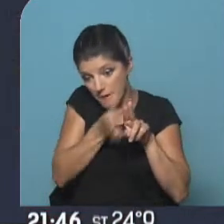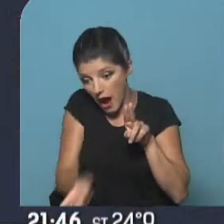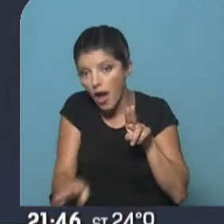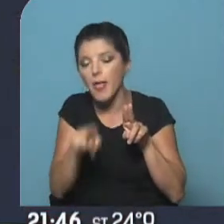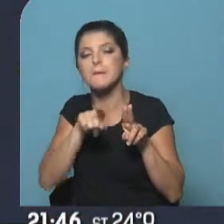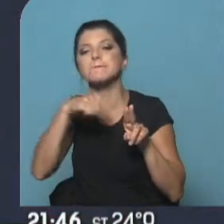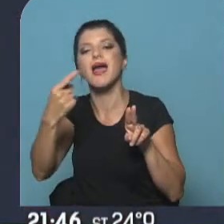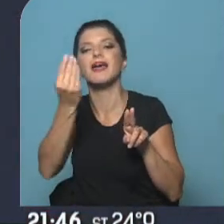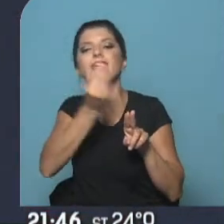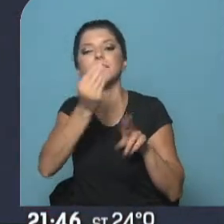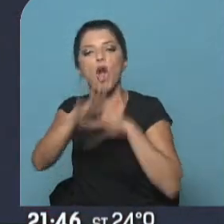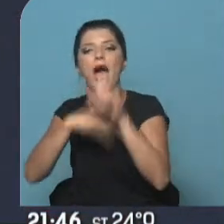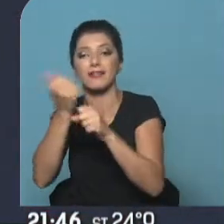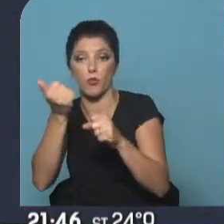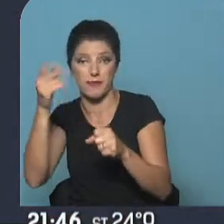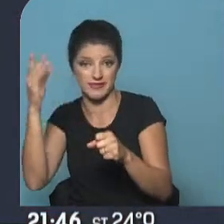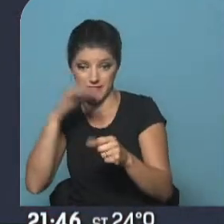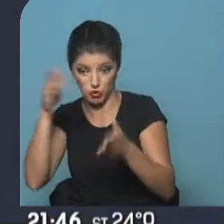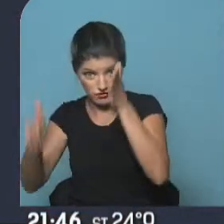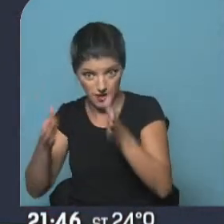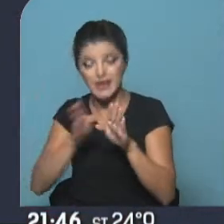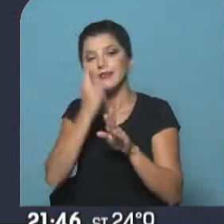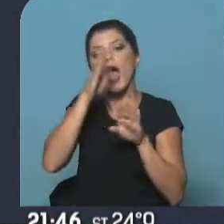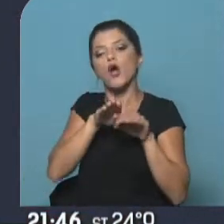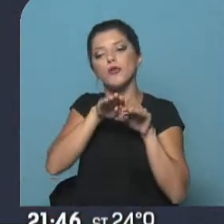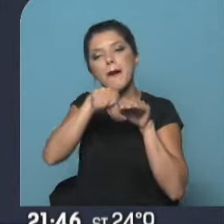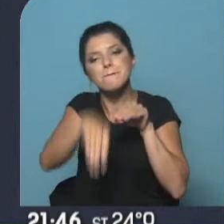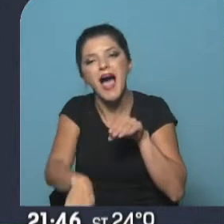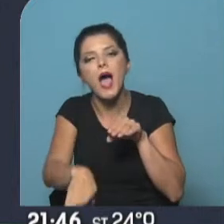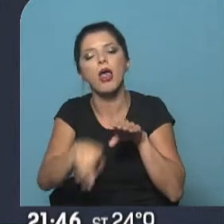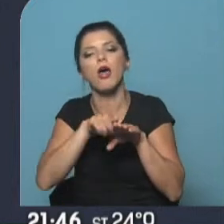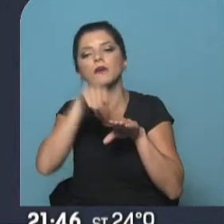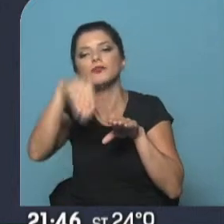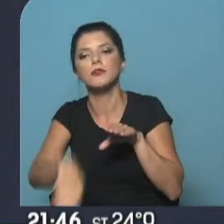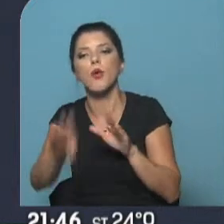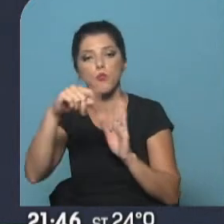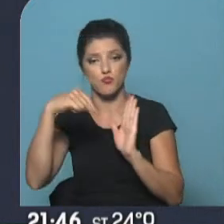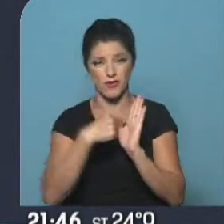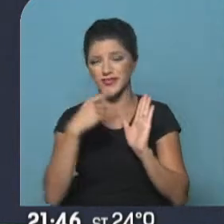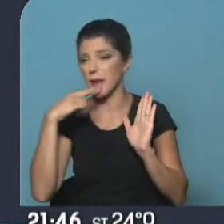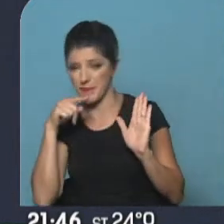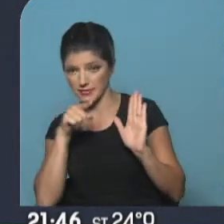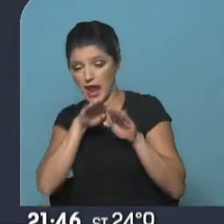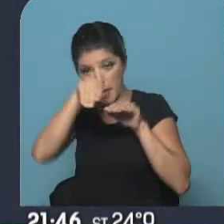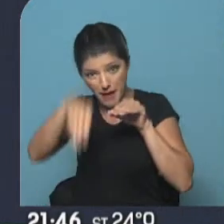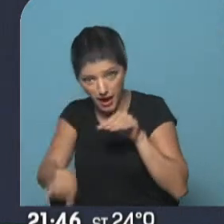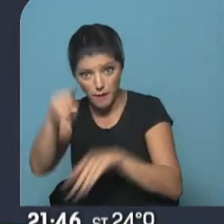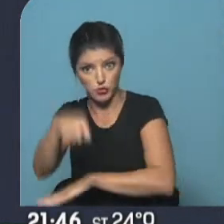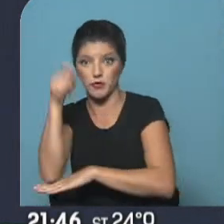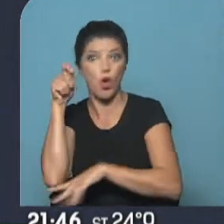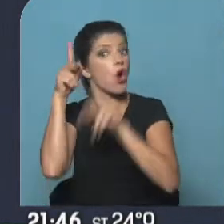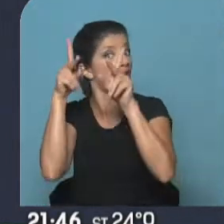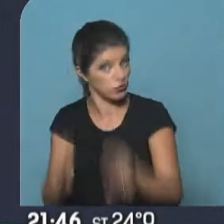sábado y hasta el jueves 14, va a haber corte total en la bajada de la autopista Buenos Aires-La Plata hacia Puerto Madero, toda la semana